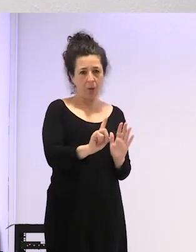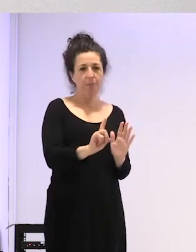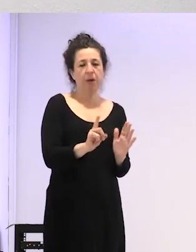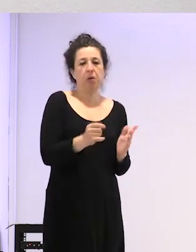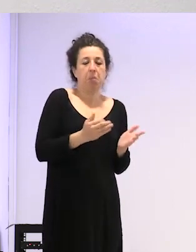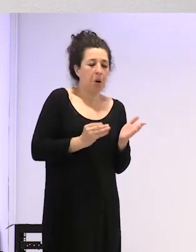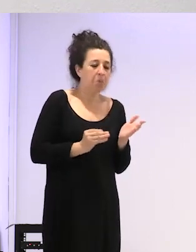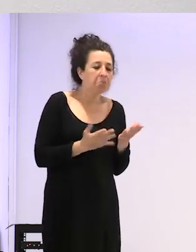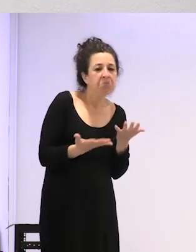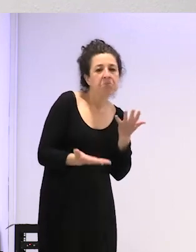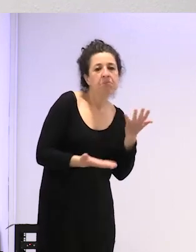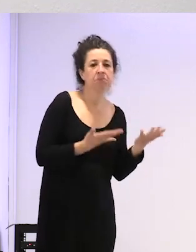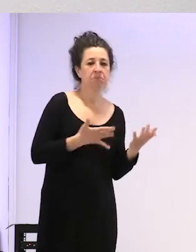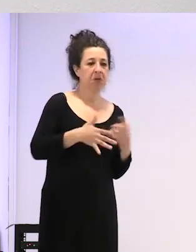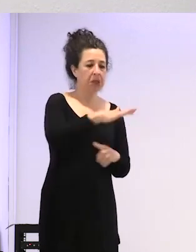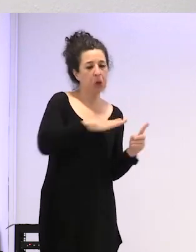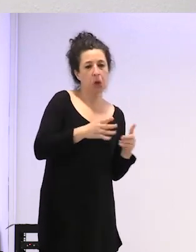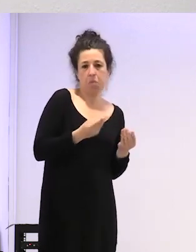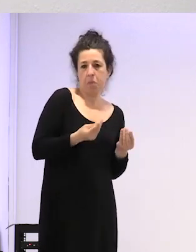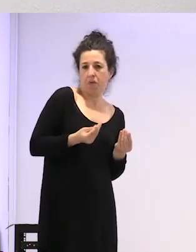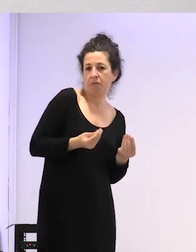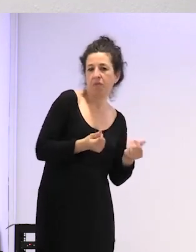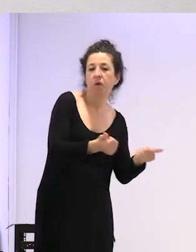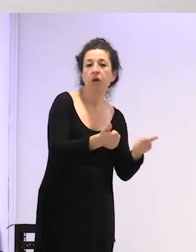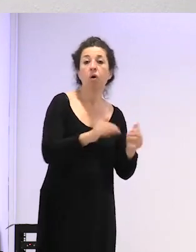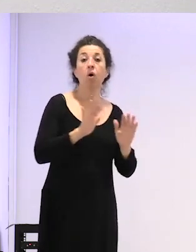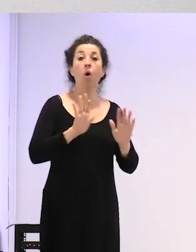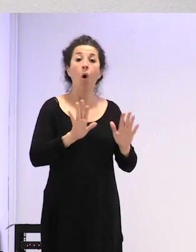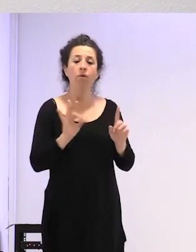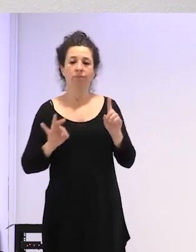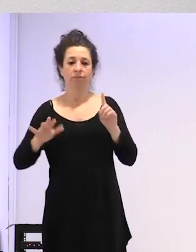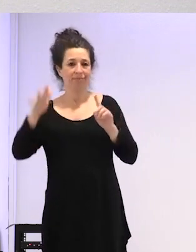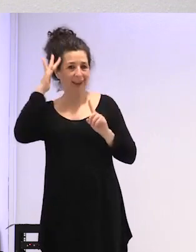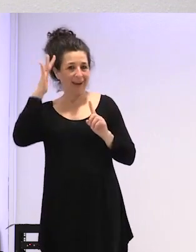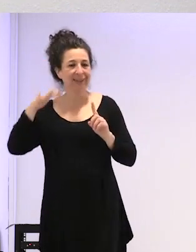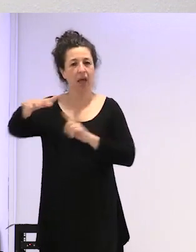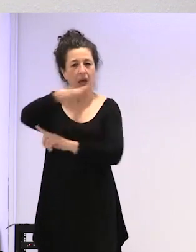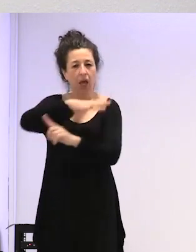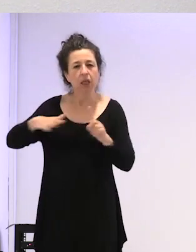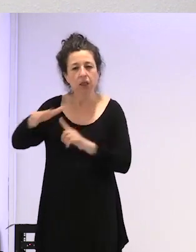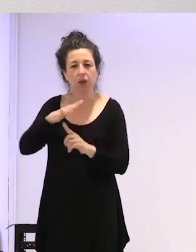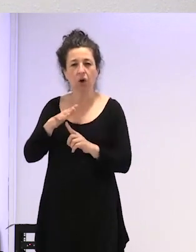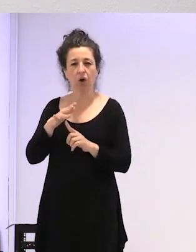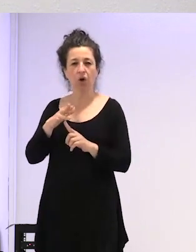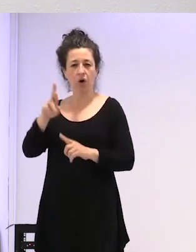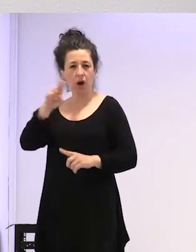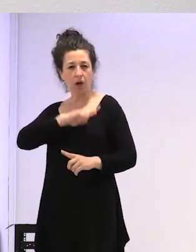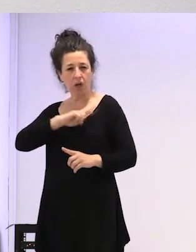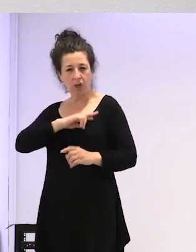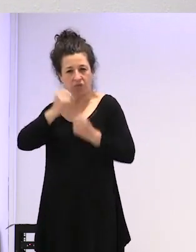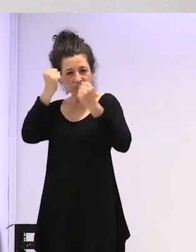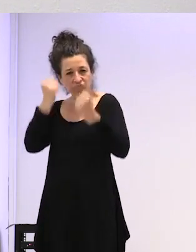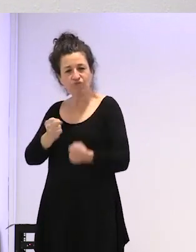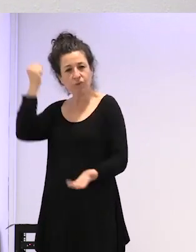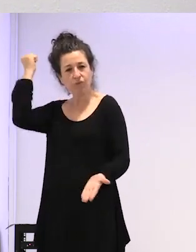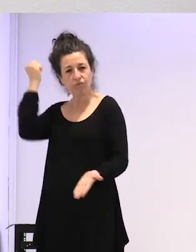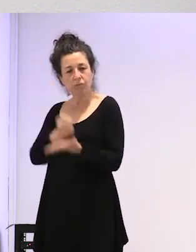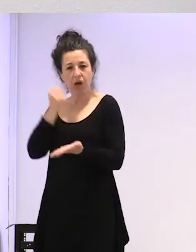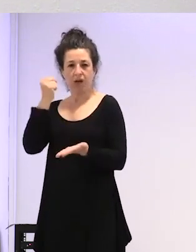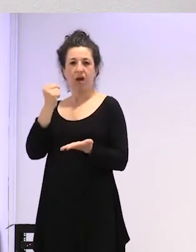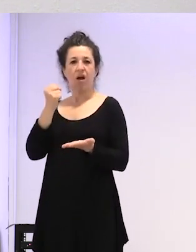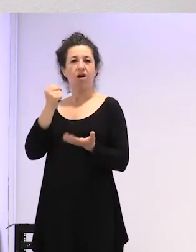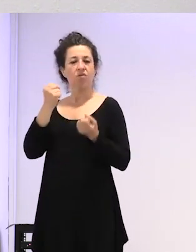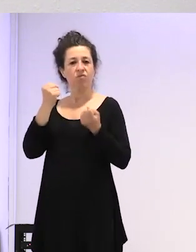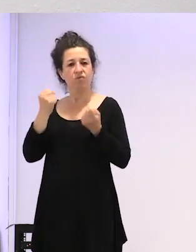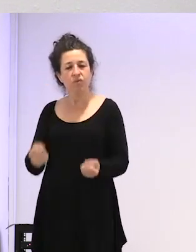de nacer en un entorno, pues, yo qué sé, con una religión muy potente, marcada por una religión muy